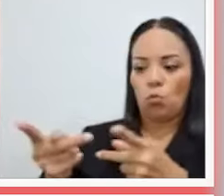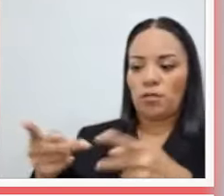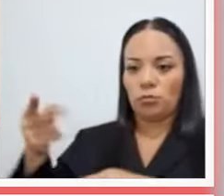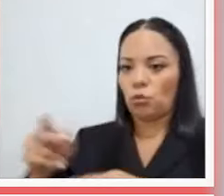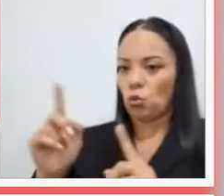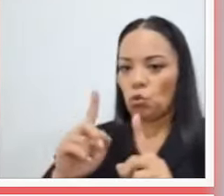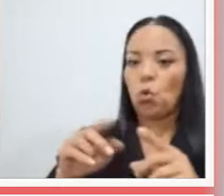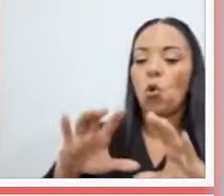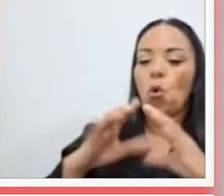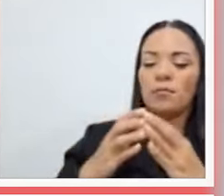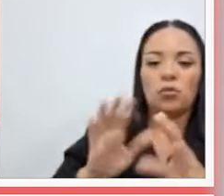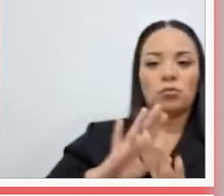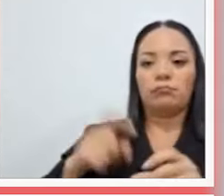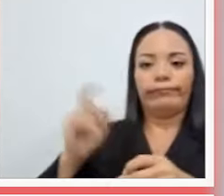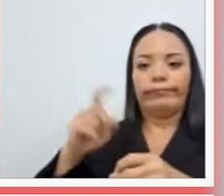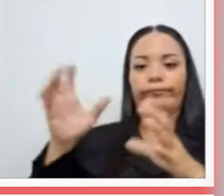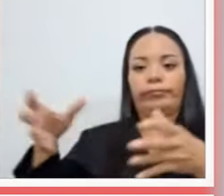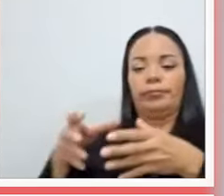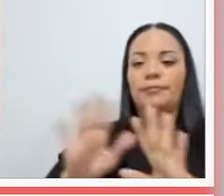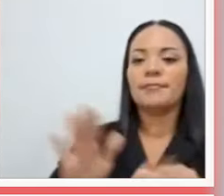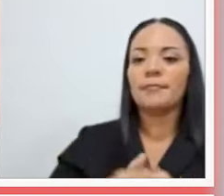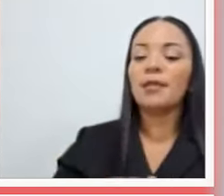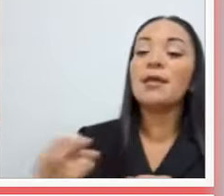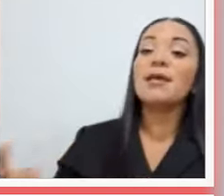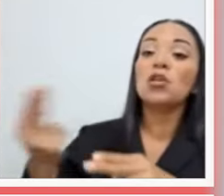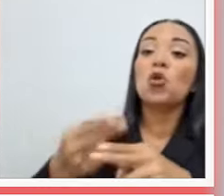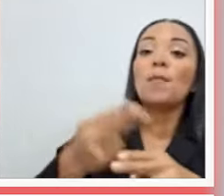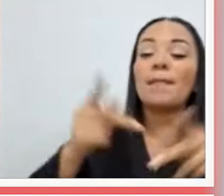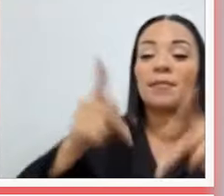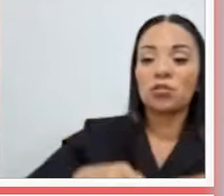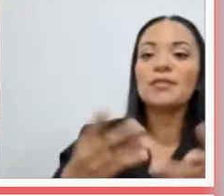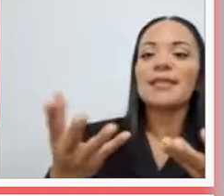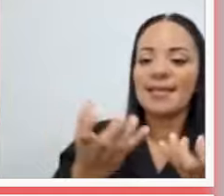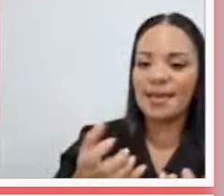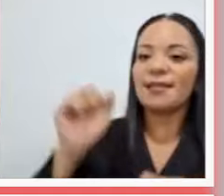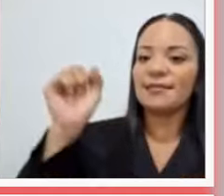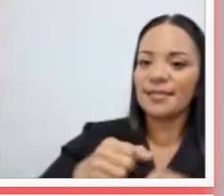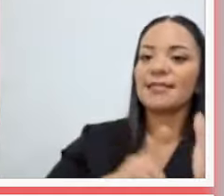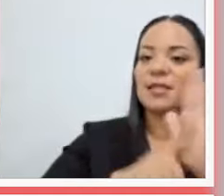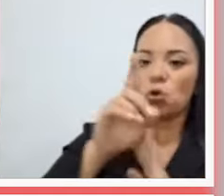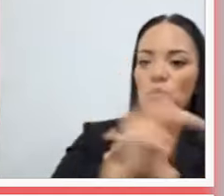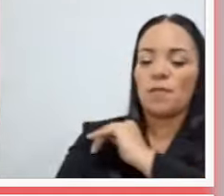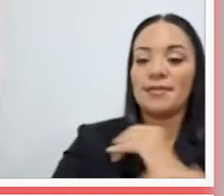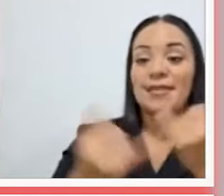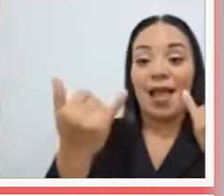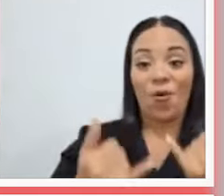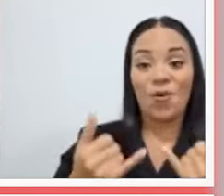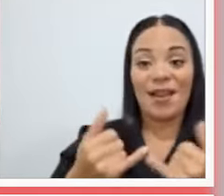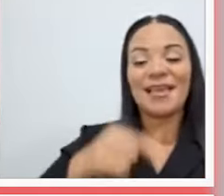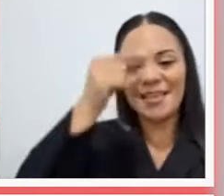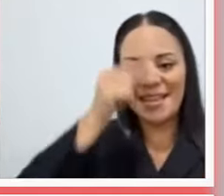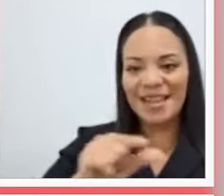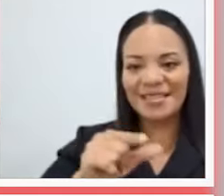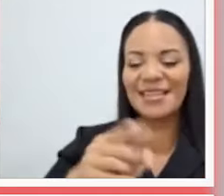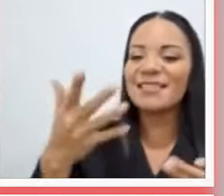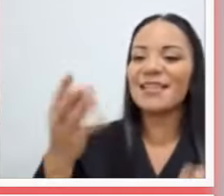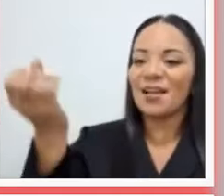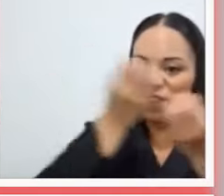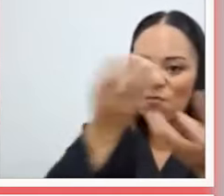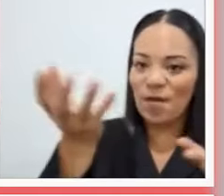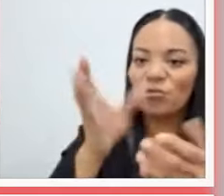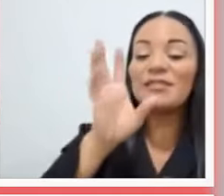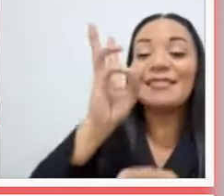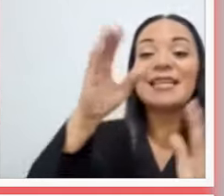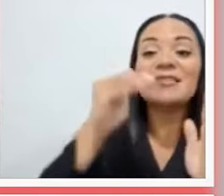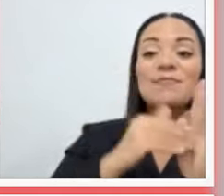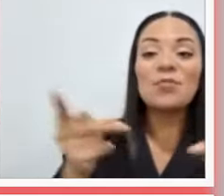que sí quería el desarrollo del país, y hoy tenemos en Grecia ya anunciados 6 mil puestos